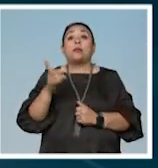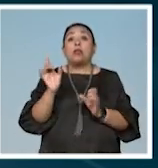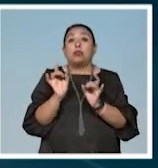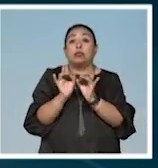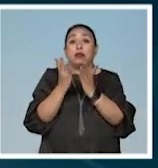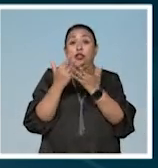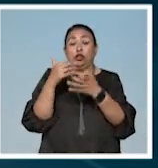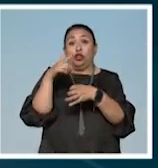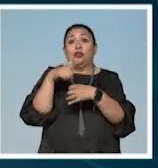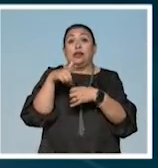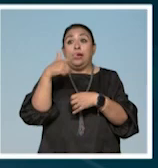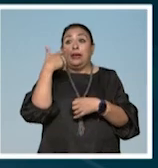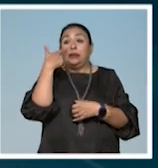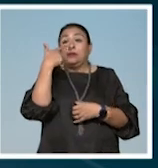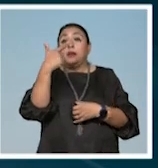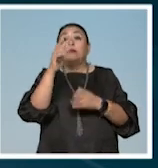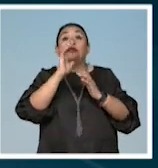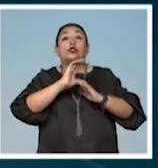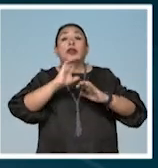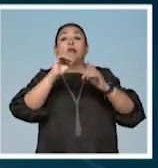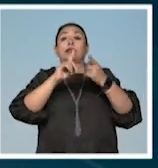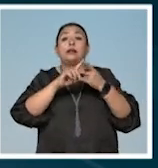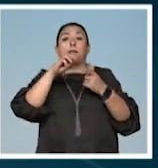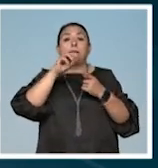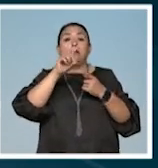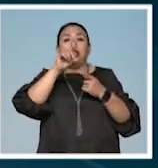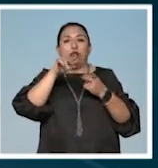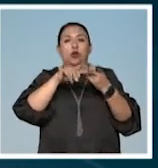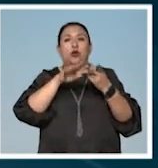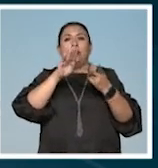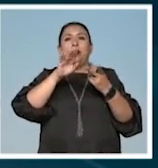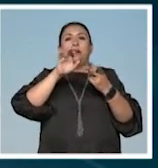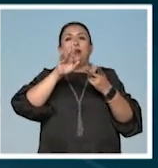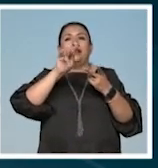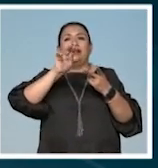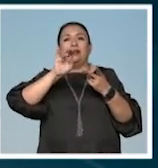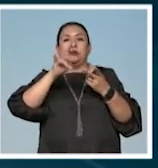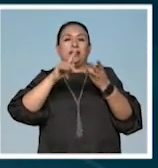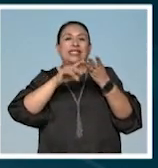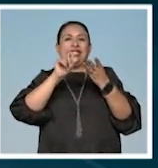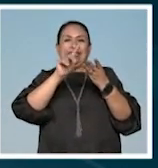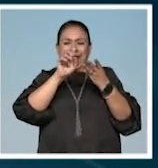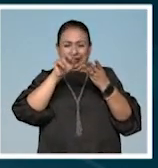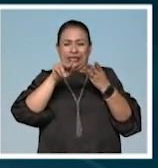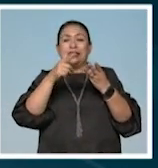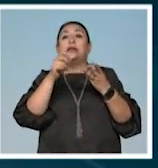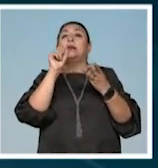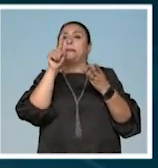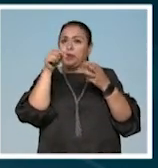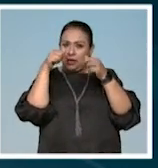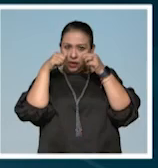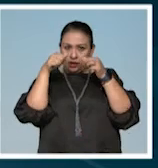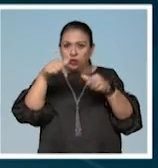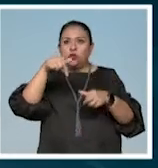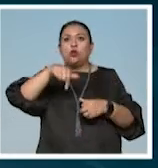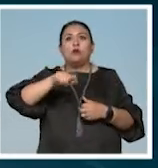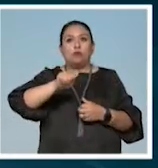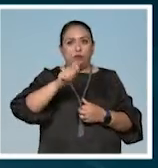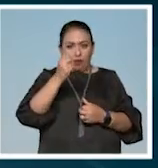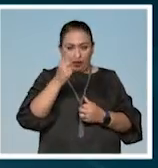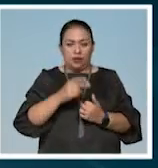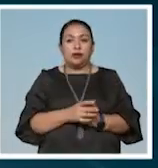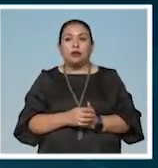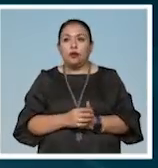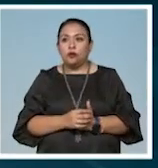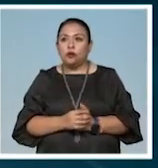fenómenos sociales que despiertan cantantes como Madonna, Britney Spears y Stink también han sido atendidos por Canal 22.